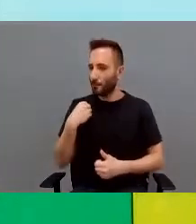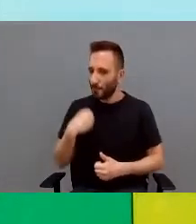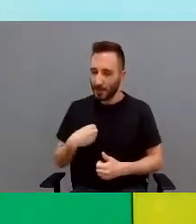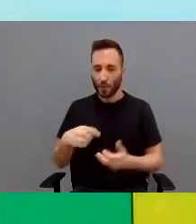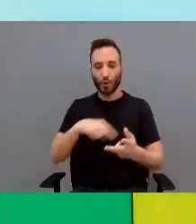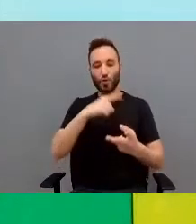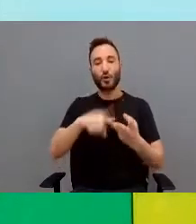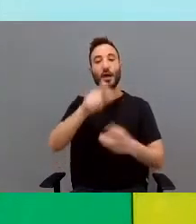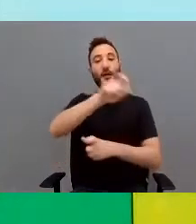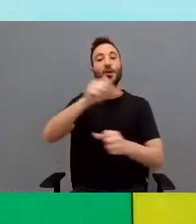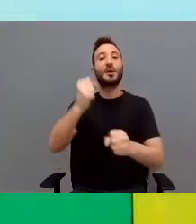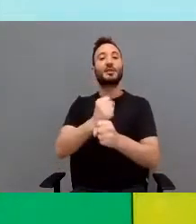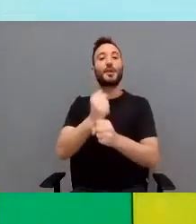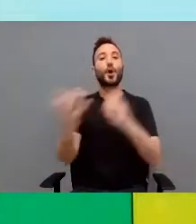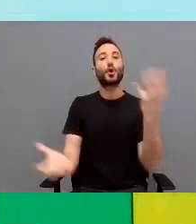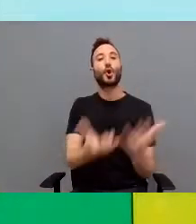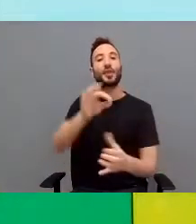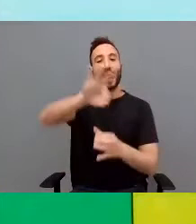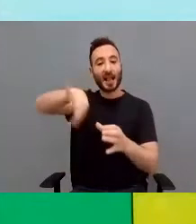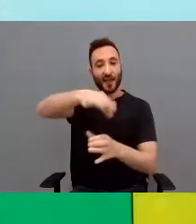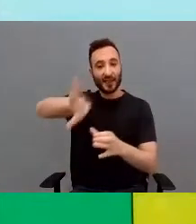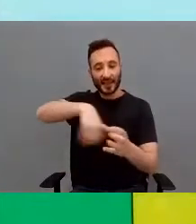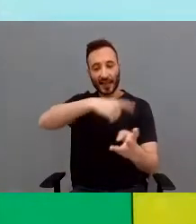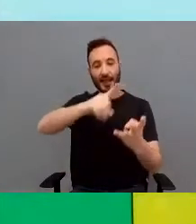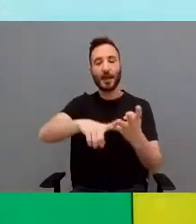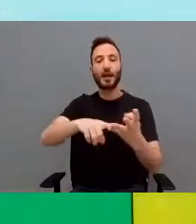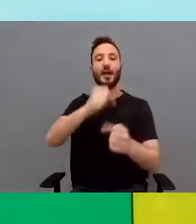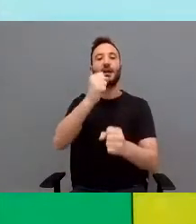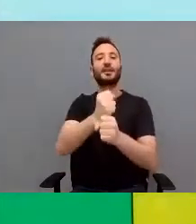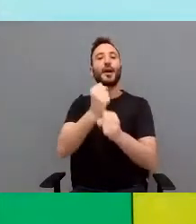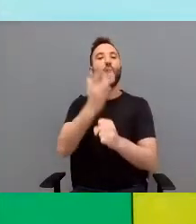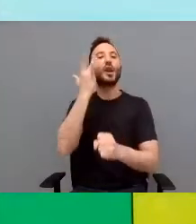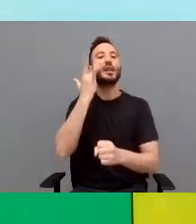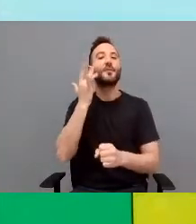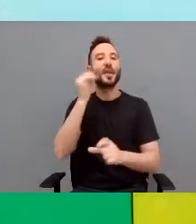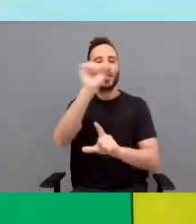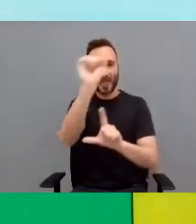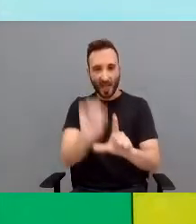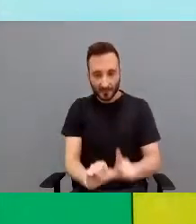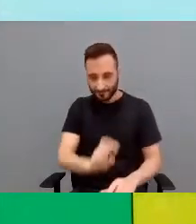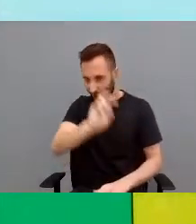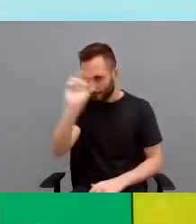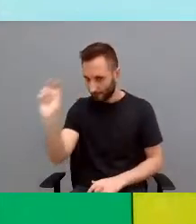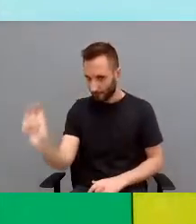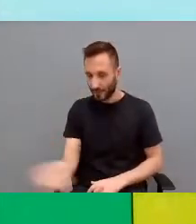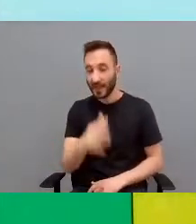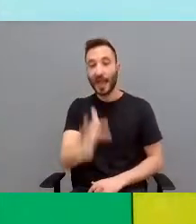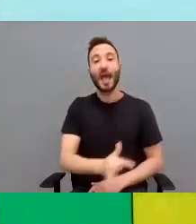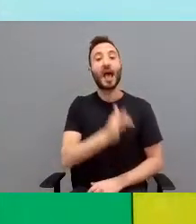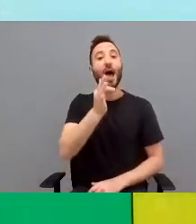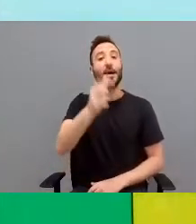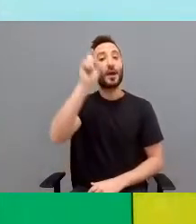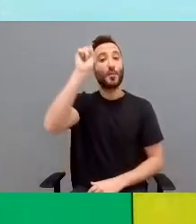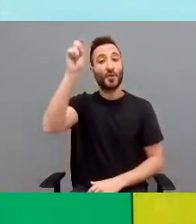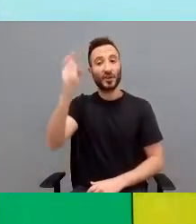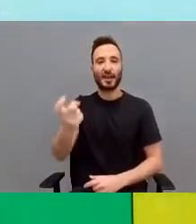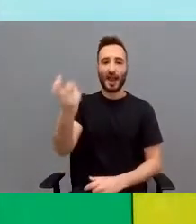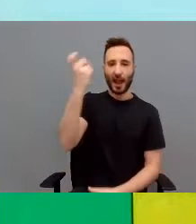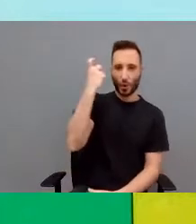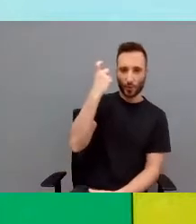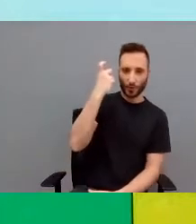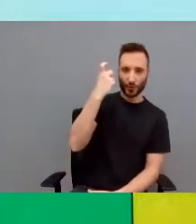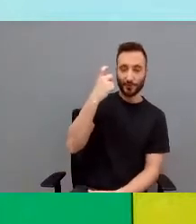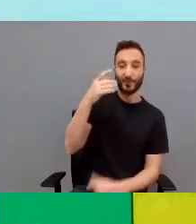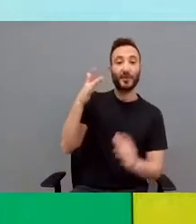personal de cafetería, personal de limpieza y además los profesores y los alumnos,